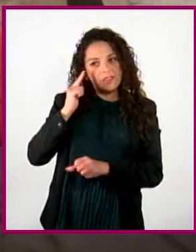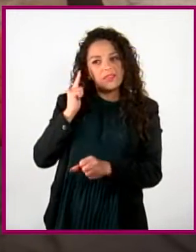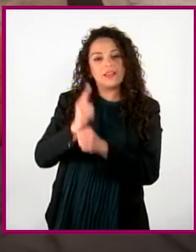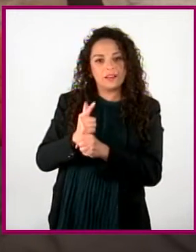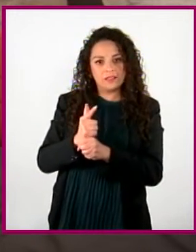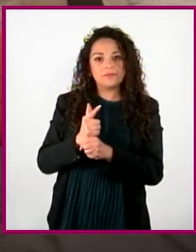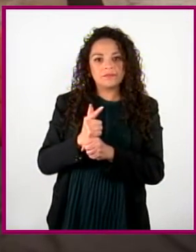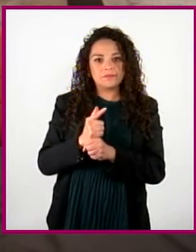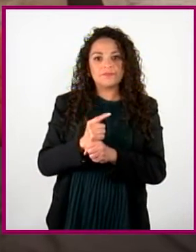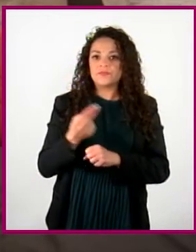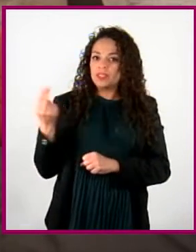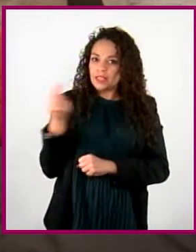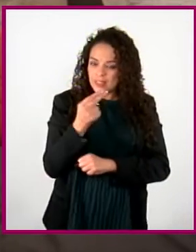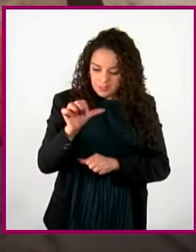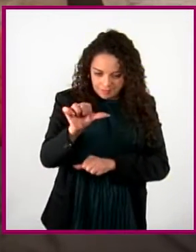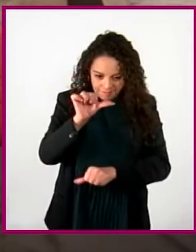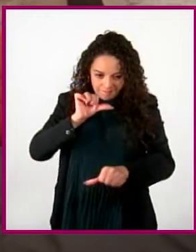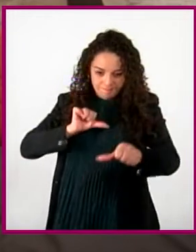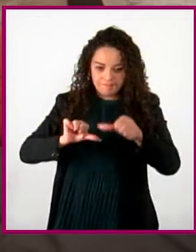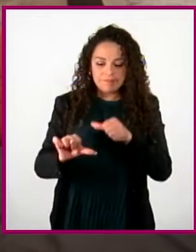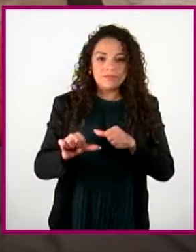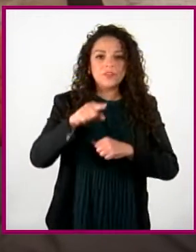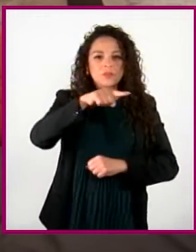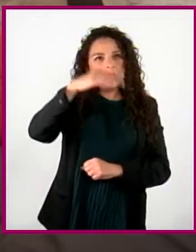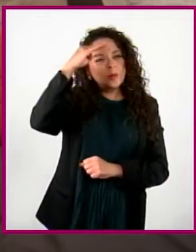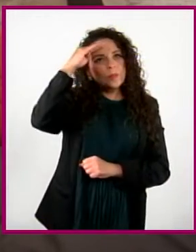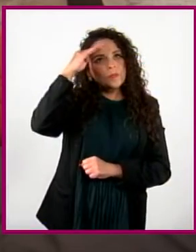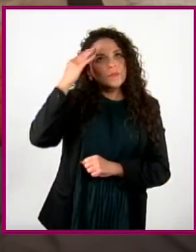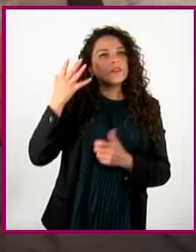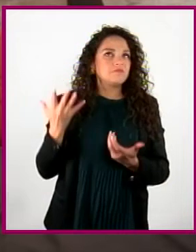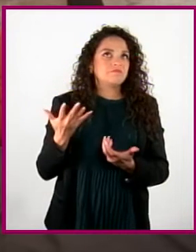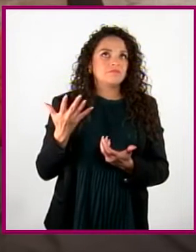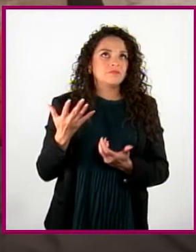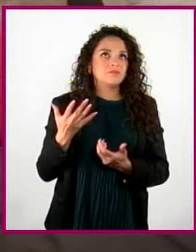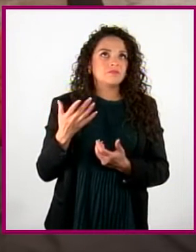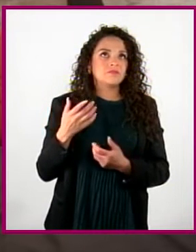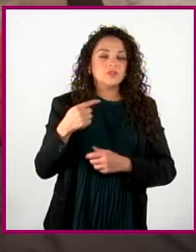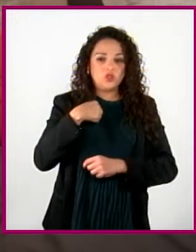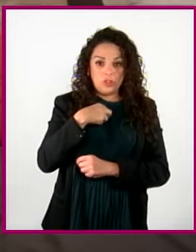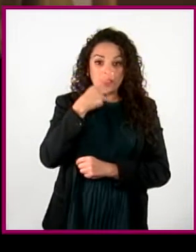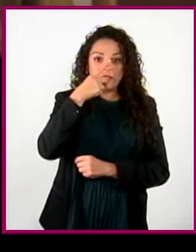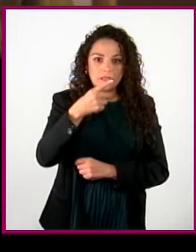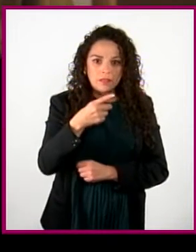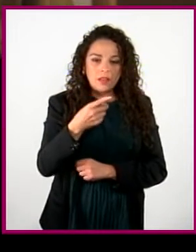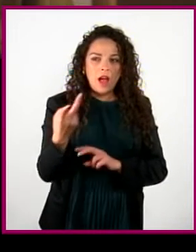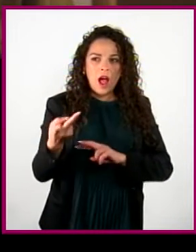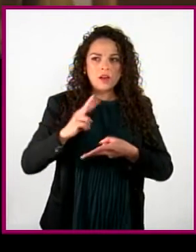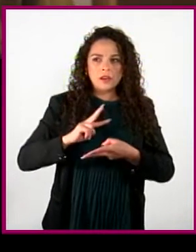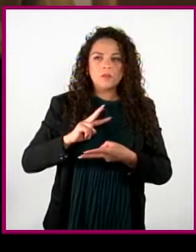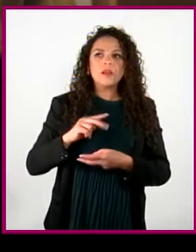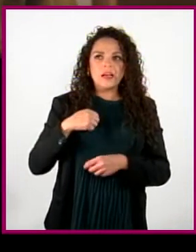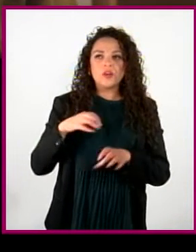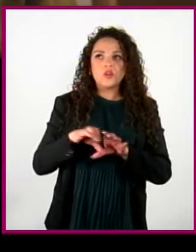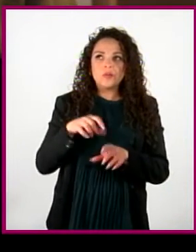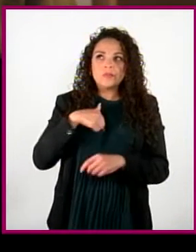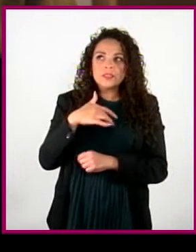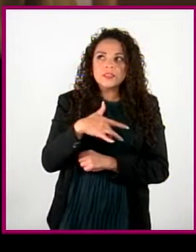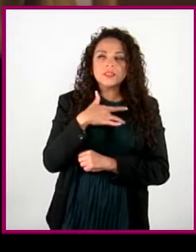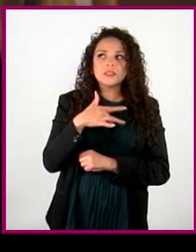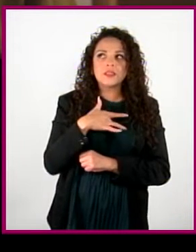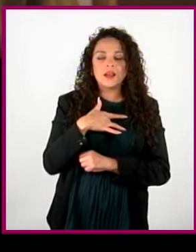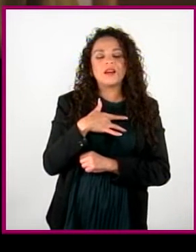te pongas en la piel de la otra persona y te imagines que alguien te dice lo que tú le vas a decir. ¿Cómo te sentirías?